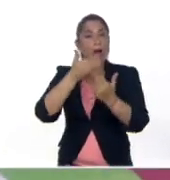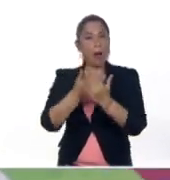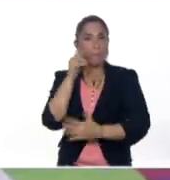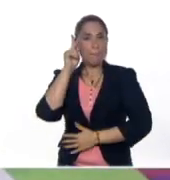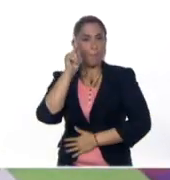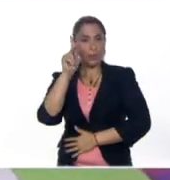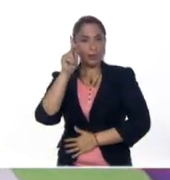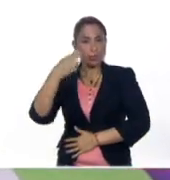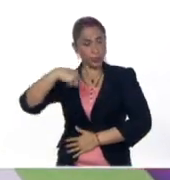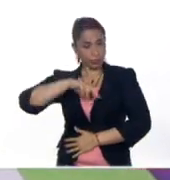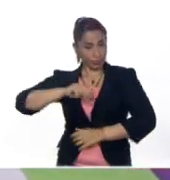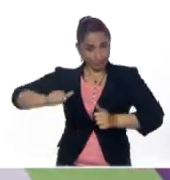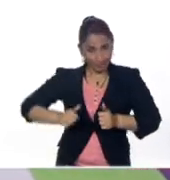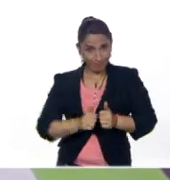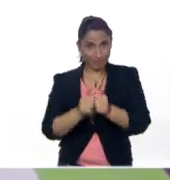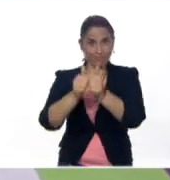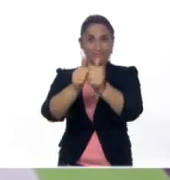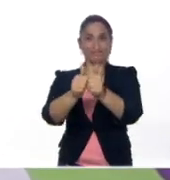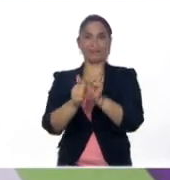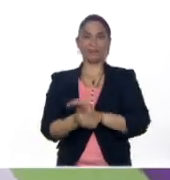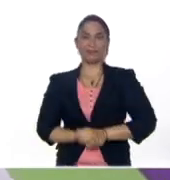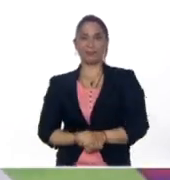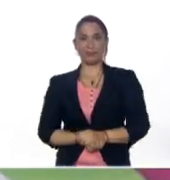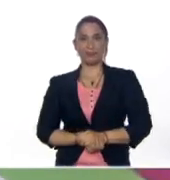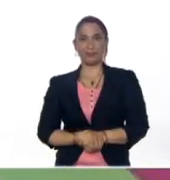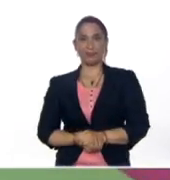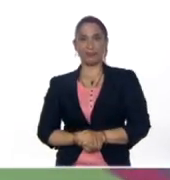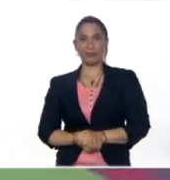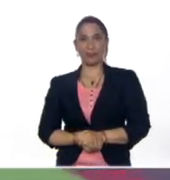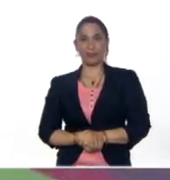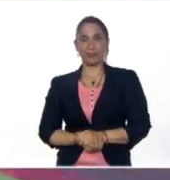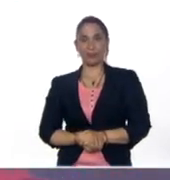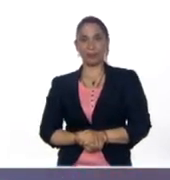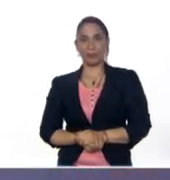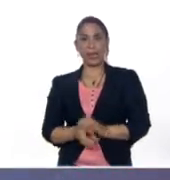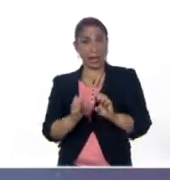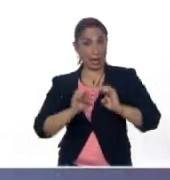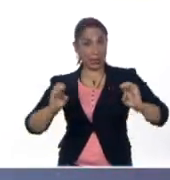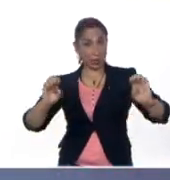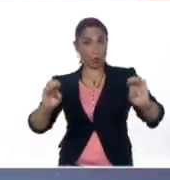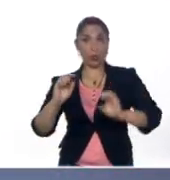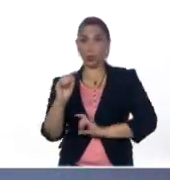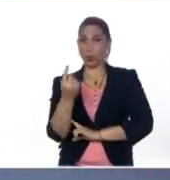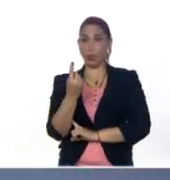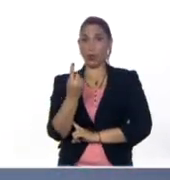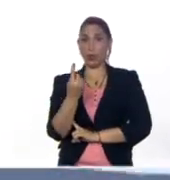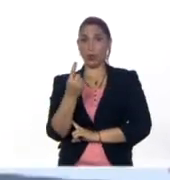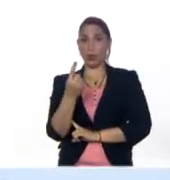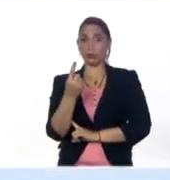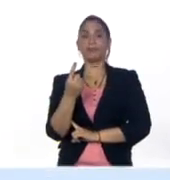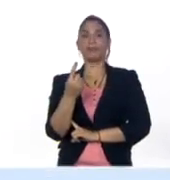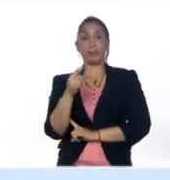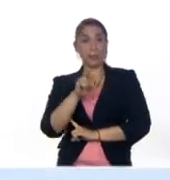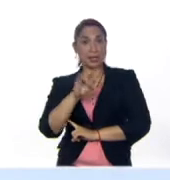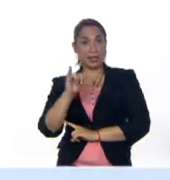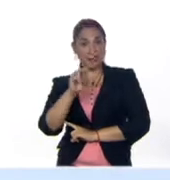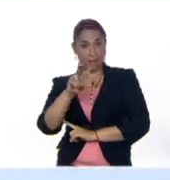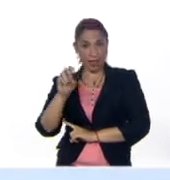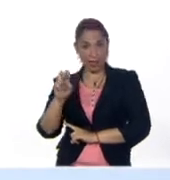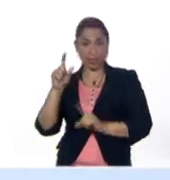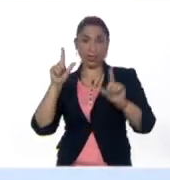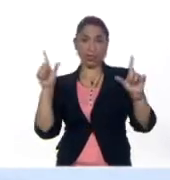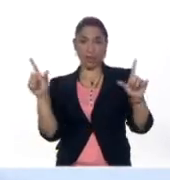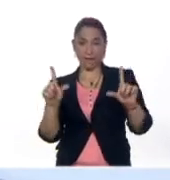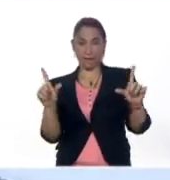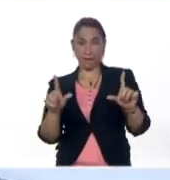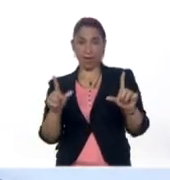profesores que nos estarán acompañando acá en el estudio número uno del canal educativo de Venezuela, Vive TV. Pero antes